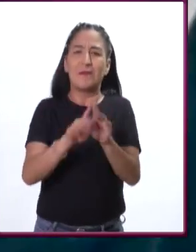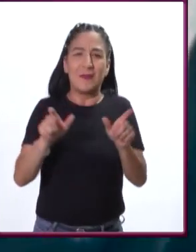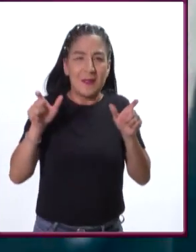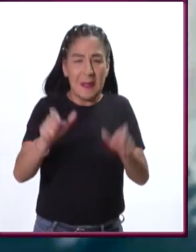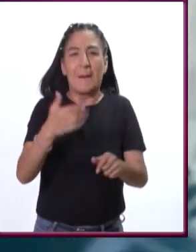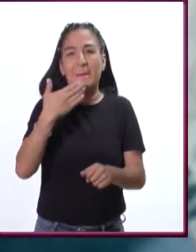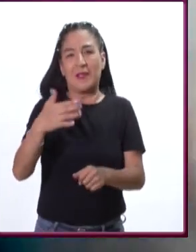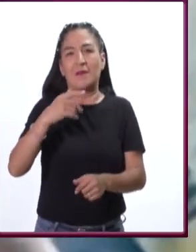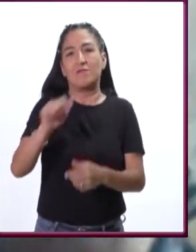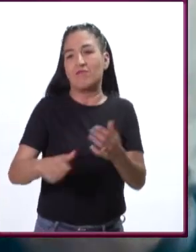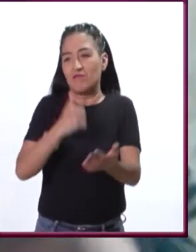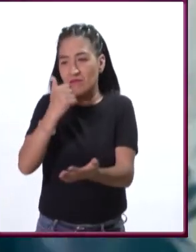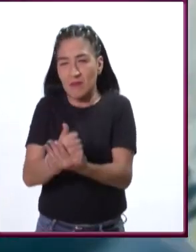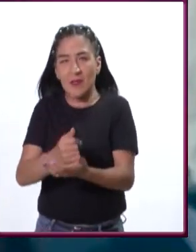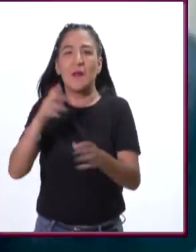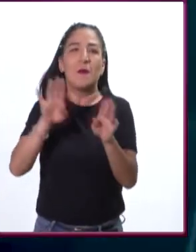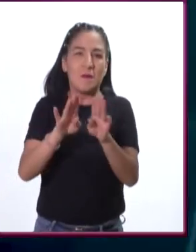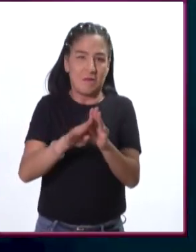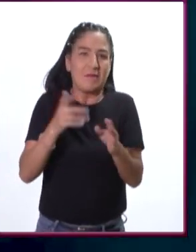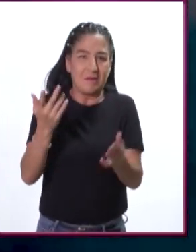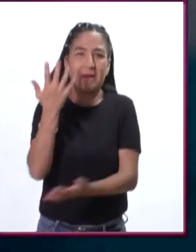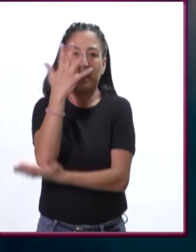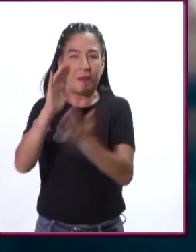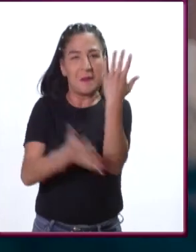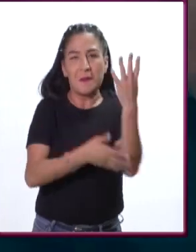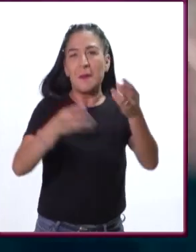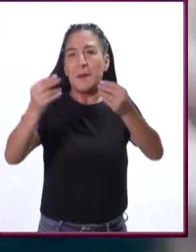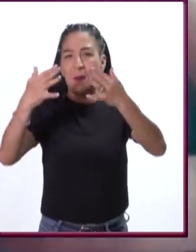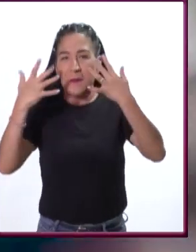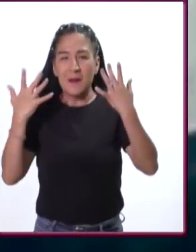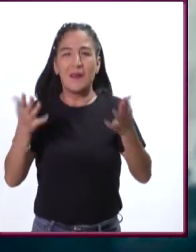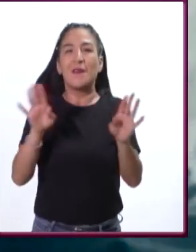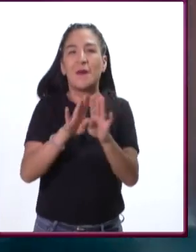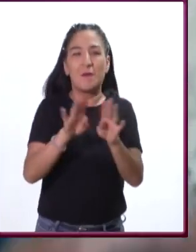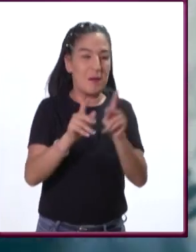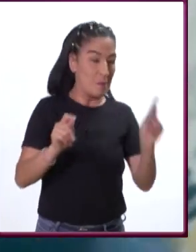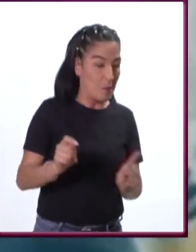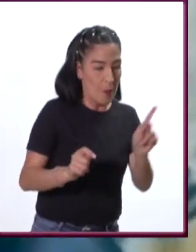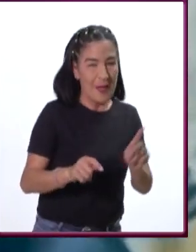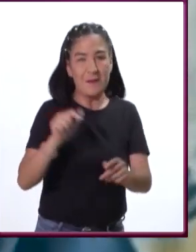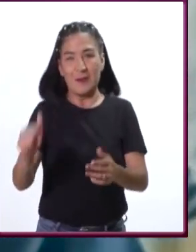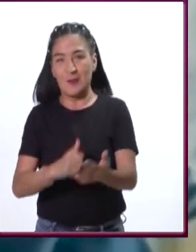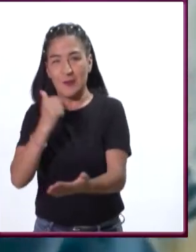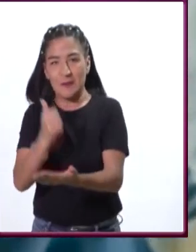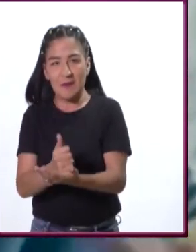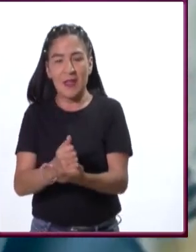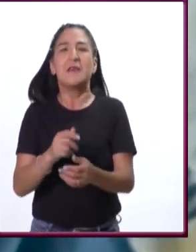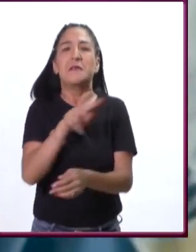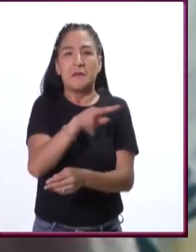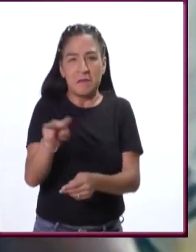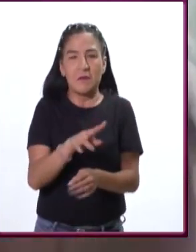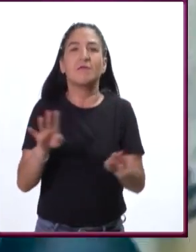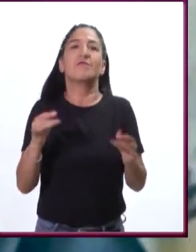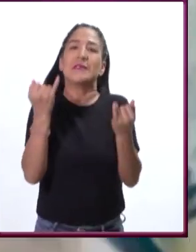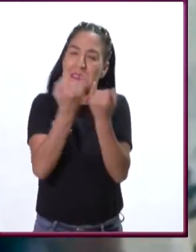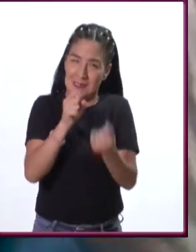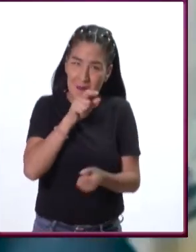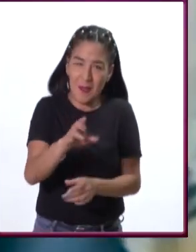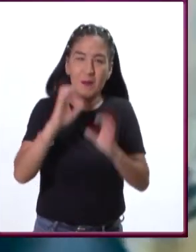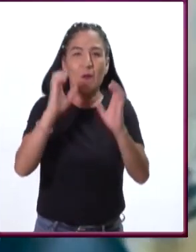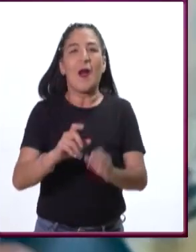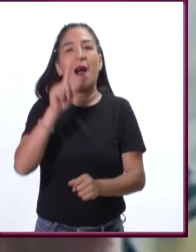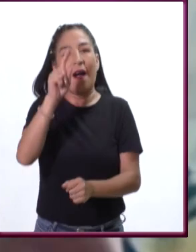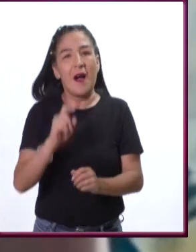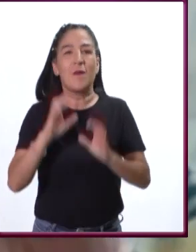urbanos, todos los ecosistemas que están entre rurales y urbanos. Desde luego, cuidar el agua,